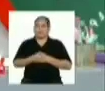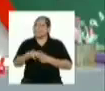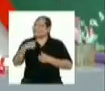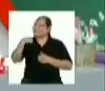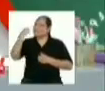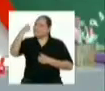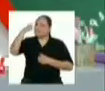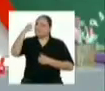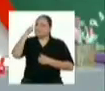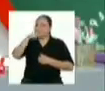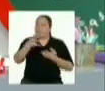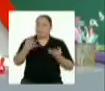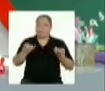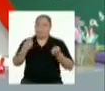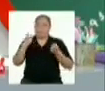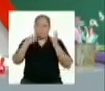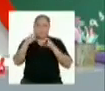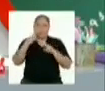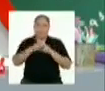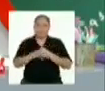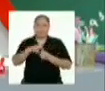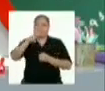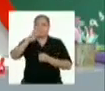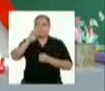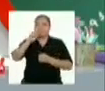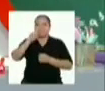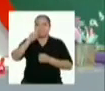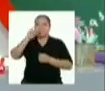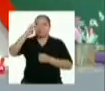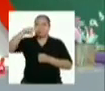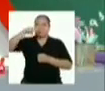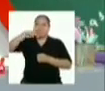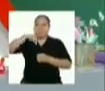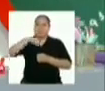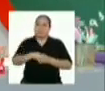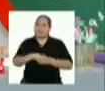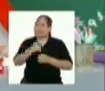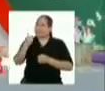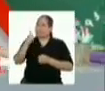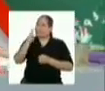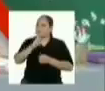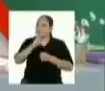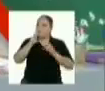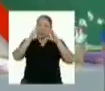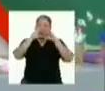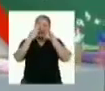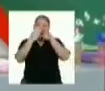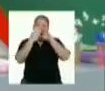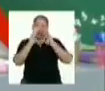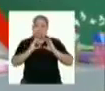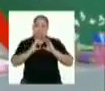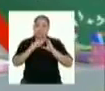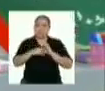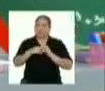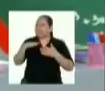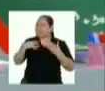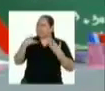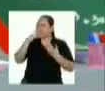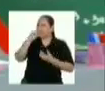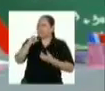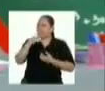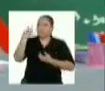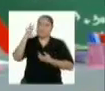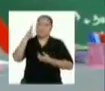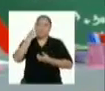Y se me ocurre que si quisiera determinar el volumen del octaedro como este, que es en realidad dos pirámides unidas, podría usar